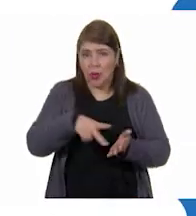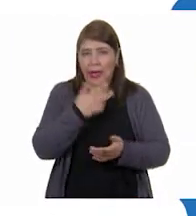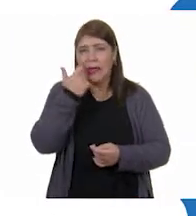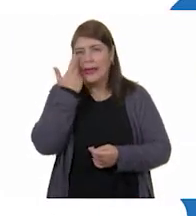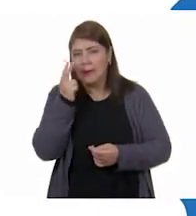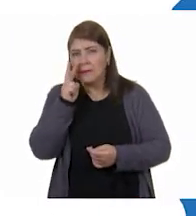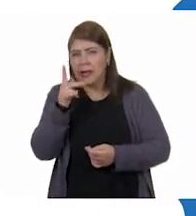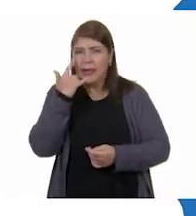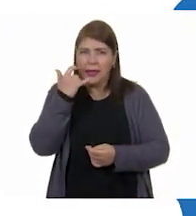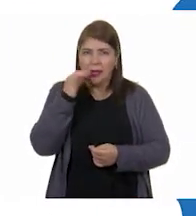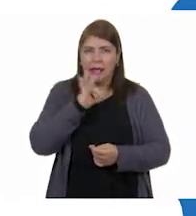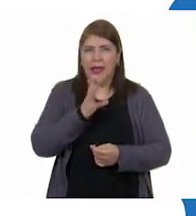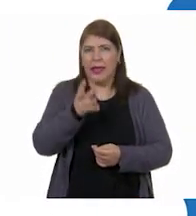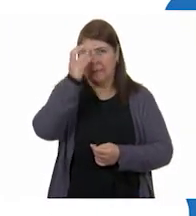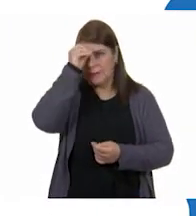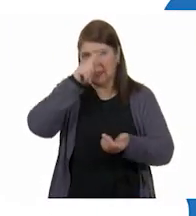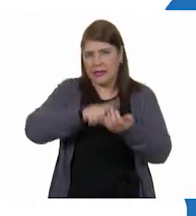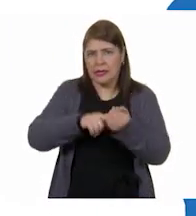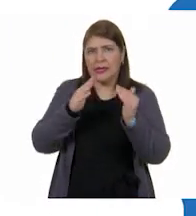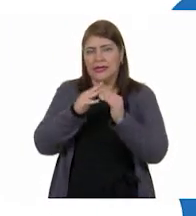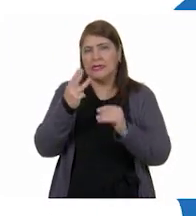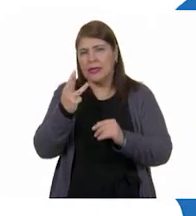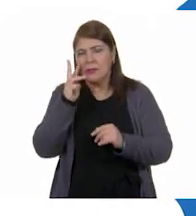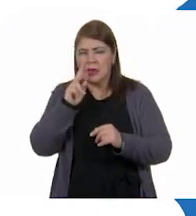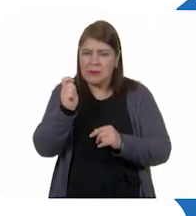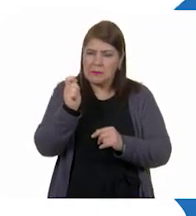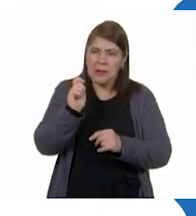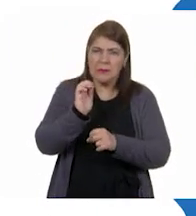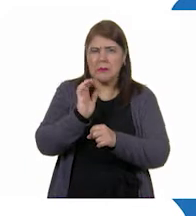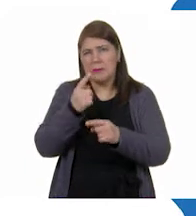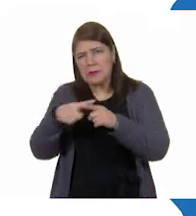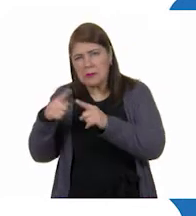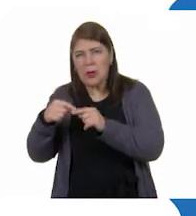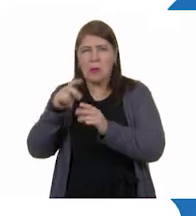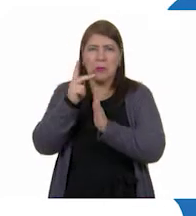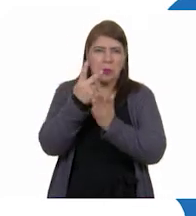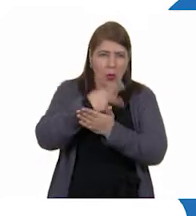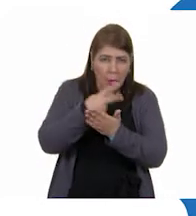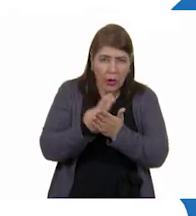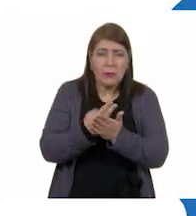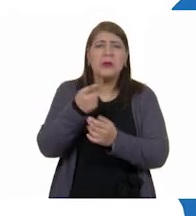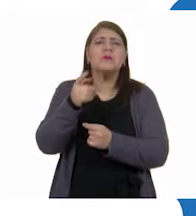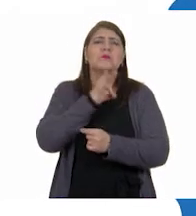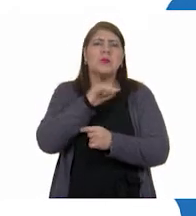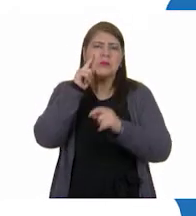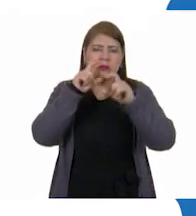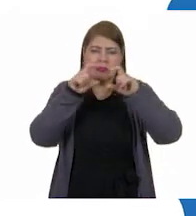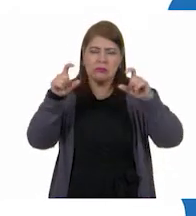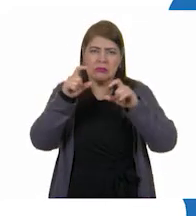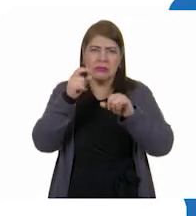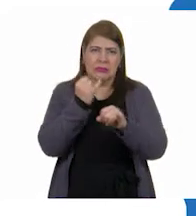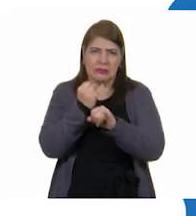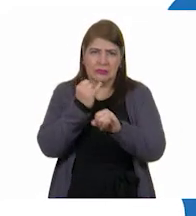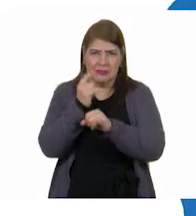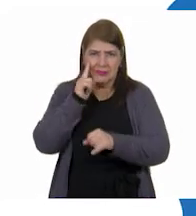Si quieres volver a ver los programas de Aprende en Casa 3, los puedes encontrar en la siguiente liga.